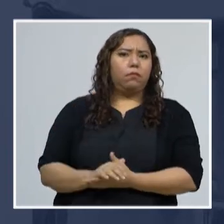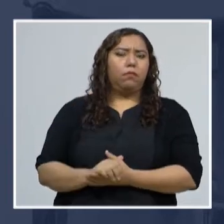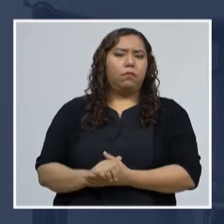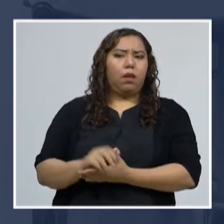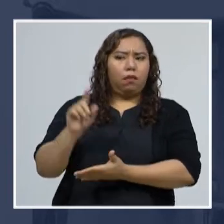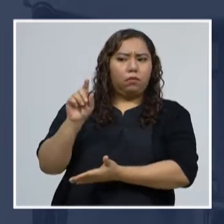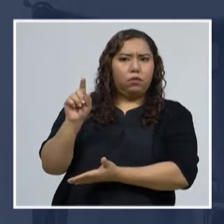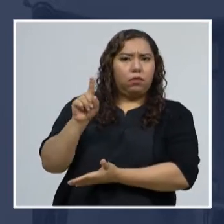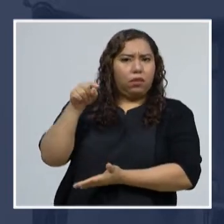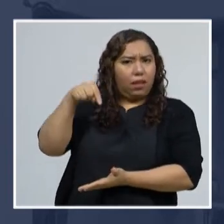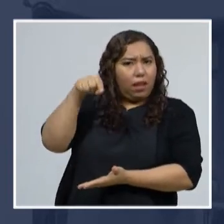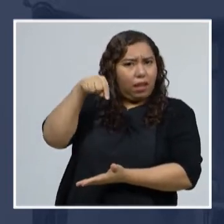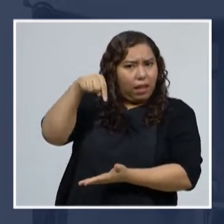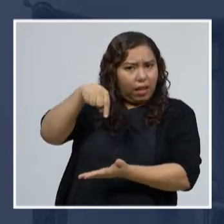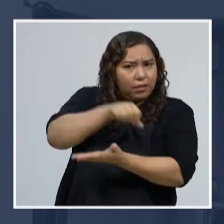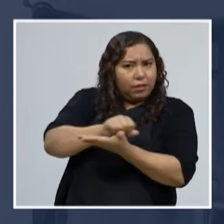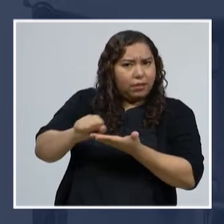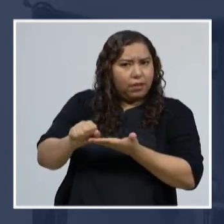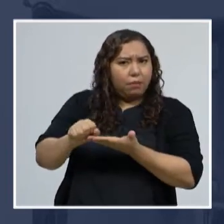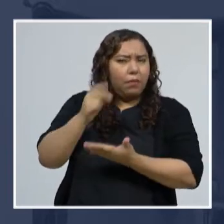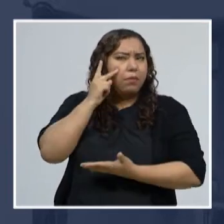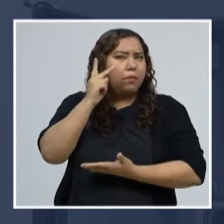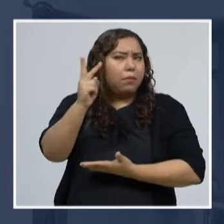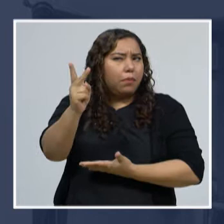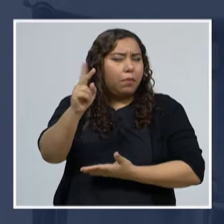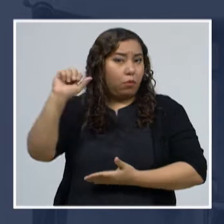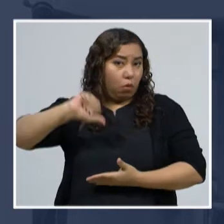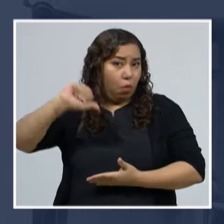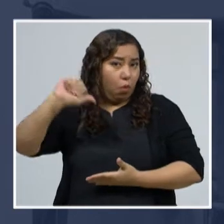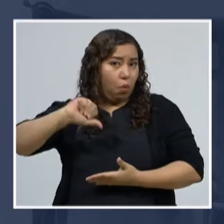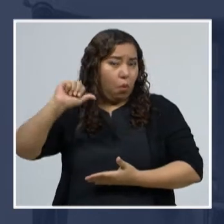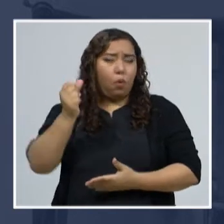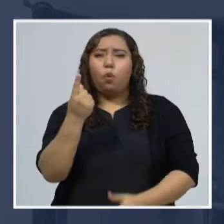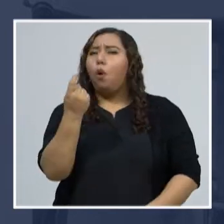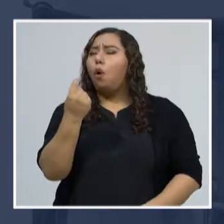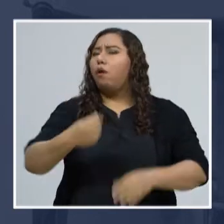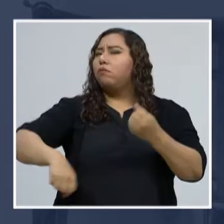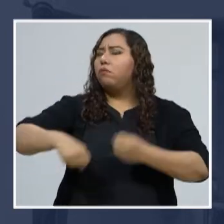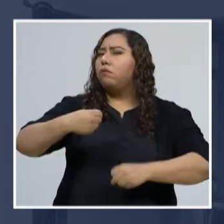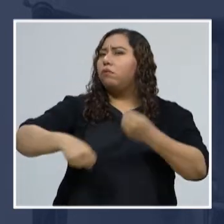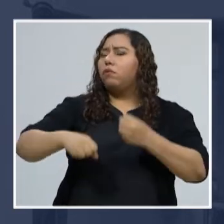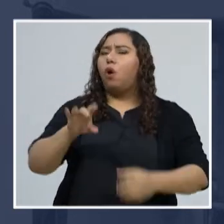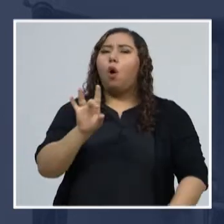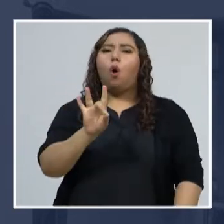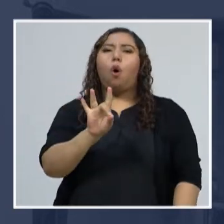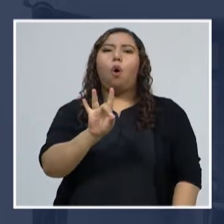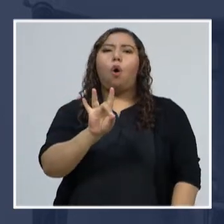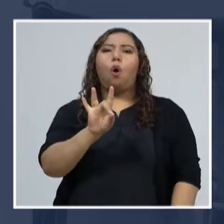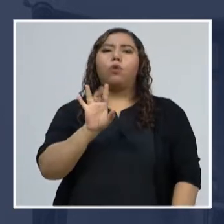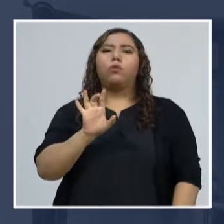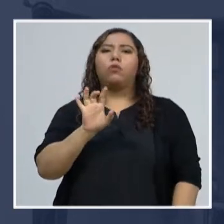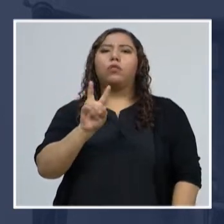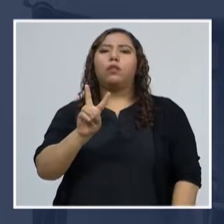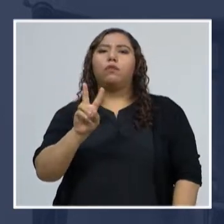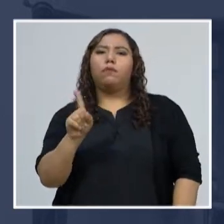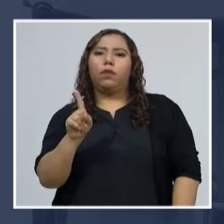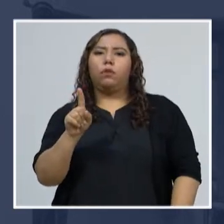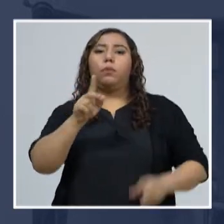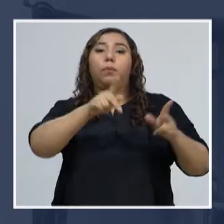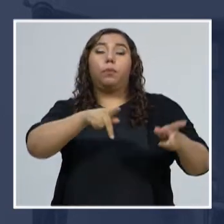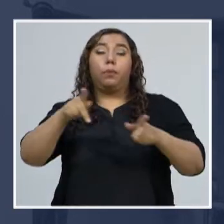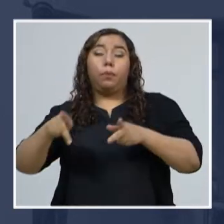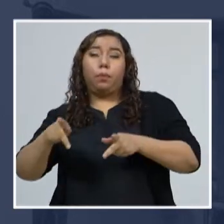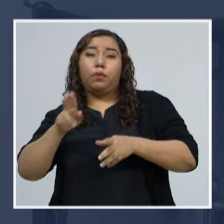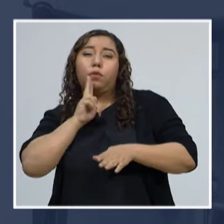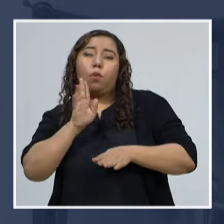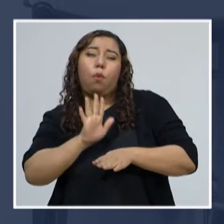compatriotas hospitalizados. En esta ocasión, este día, 11 de septiembre, 821 hospitalizados en todo